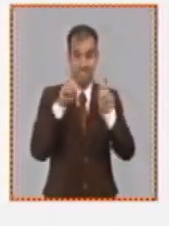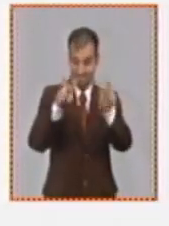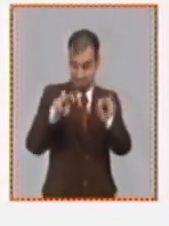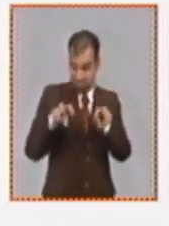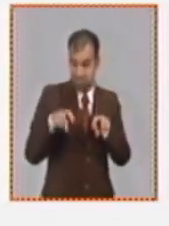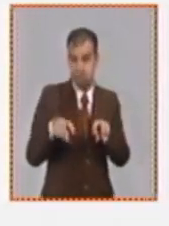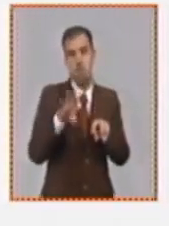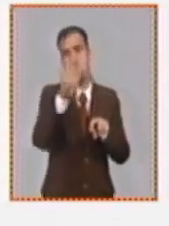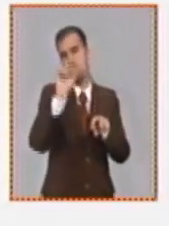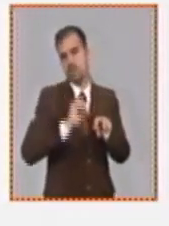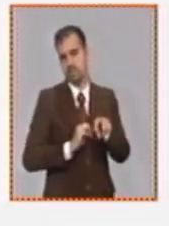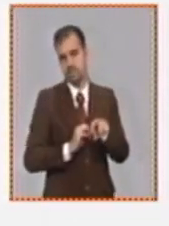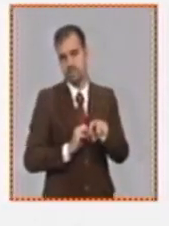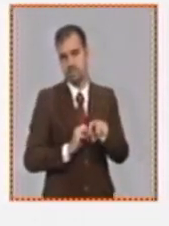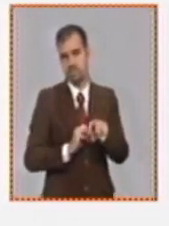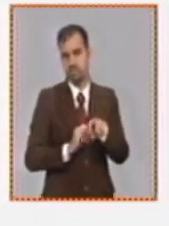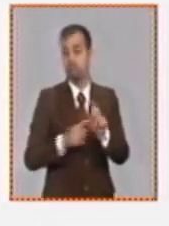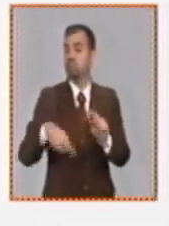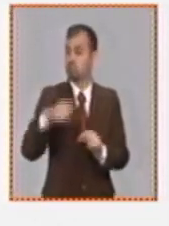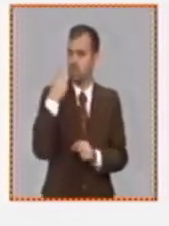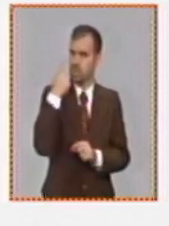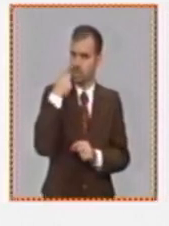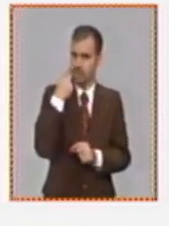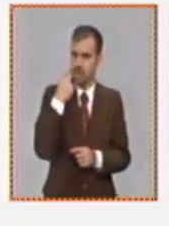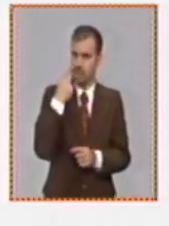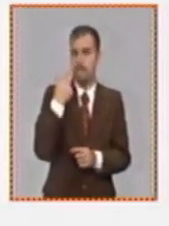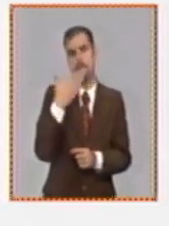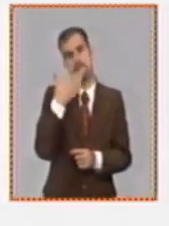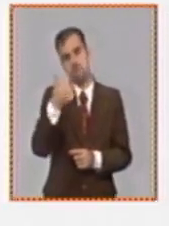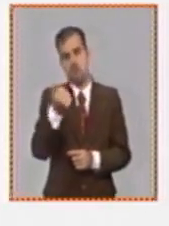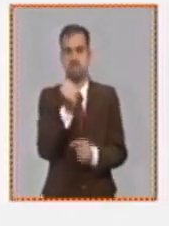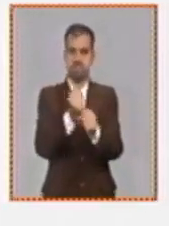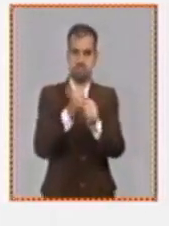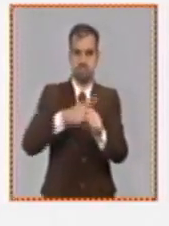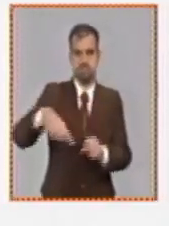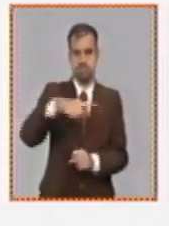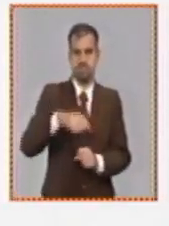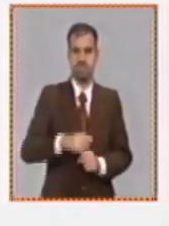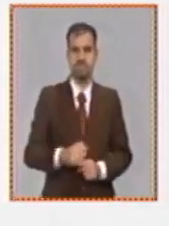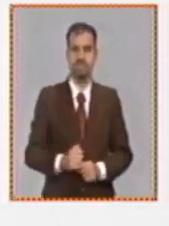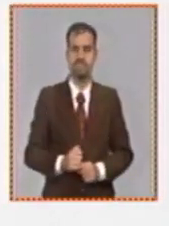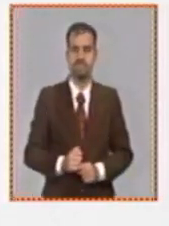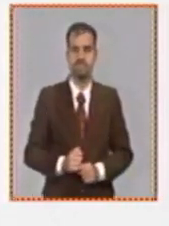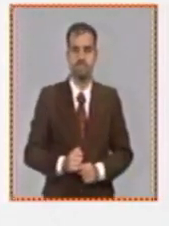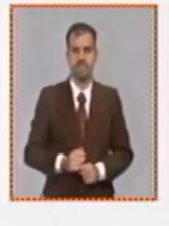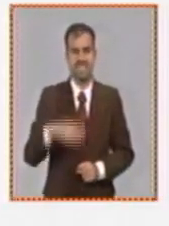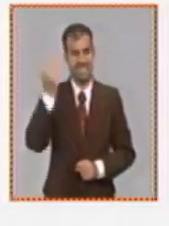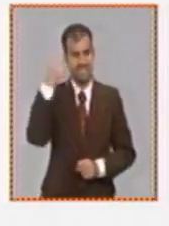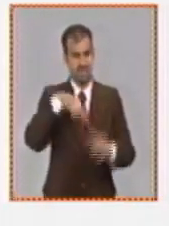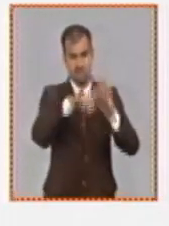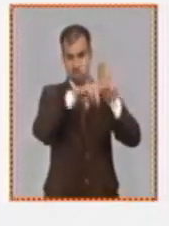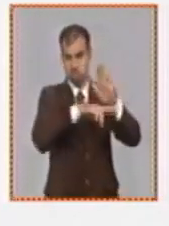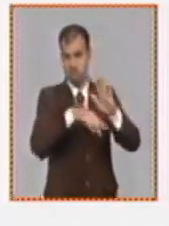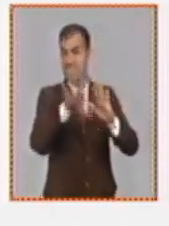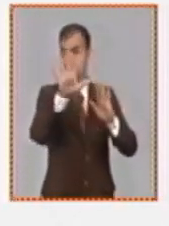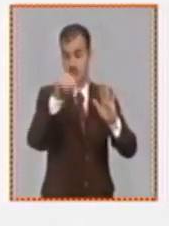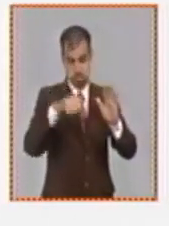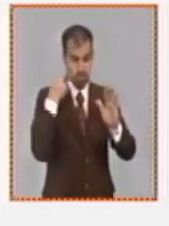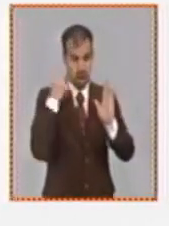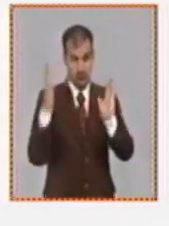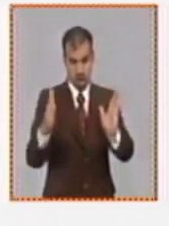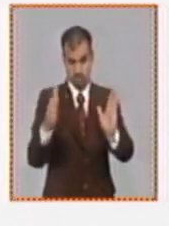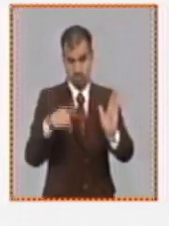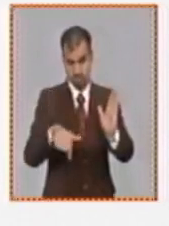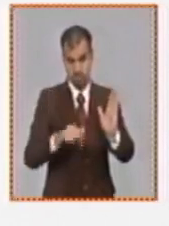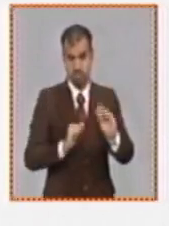pasajeros esto tiene un alto impacto para los trabajadores porque la mayor regulación que tiene nuestra nueva disposición que es la resolución 5